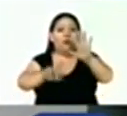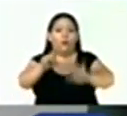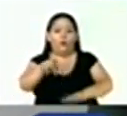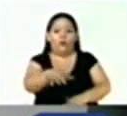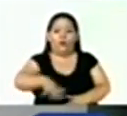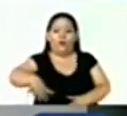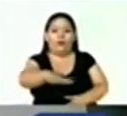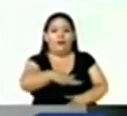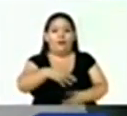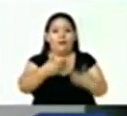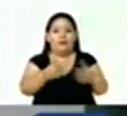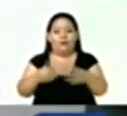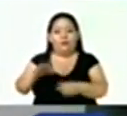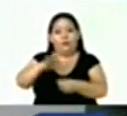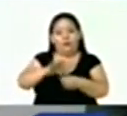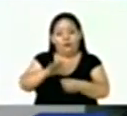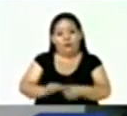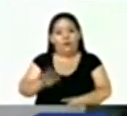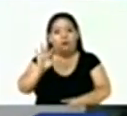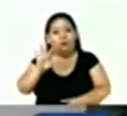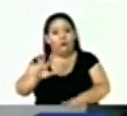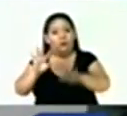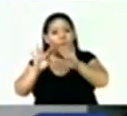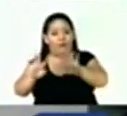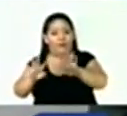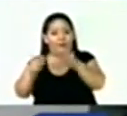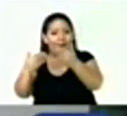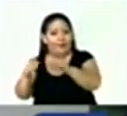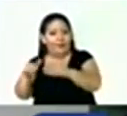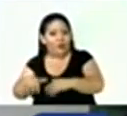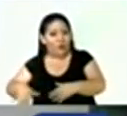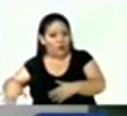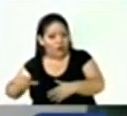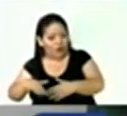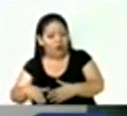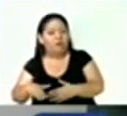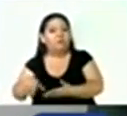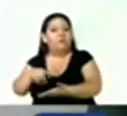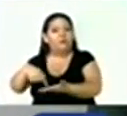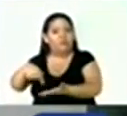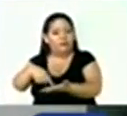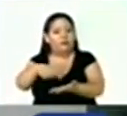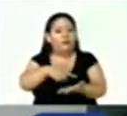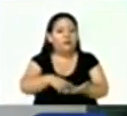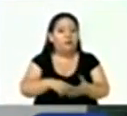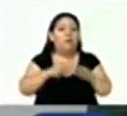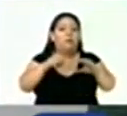votación, 59 ciudades que llevamos, voto presencial electrónico,